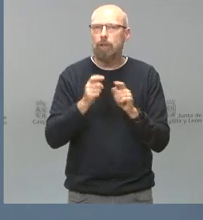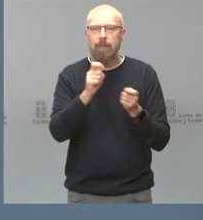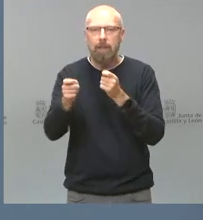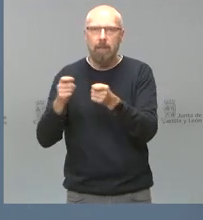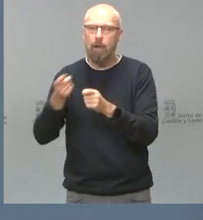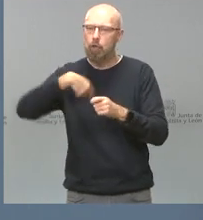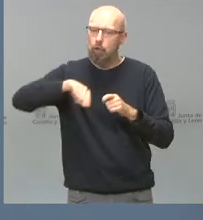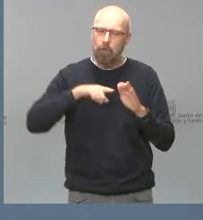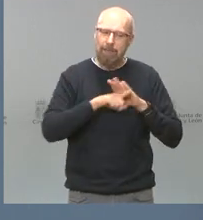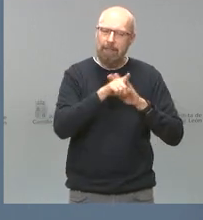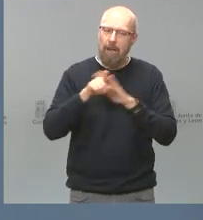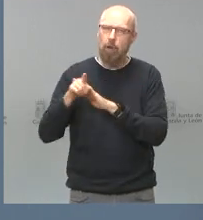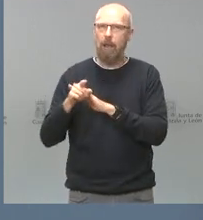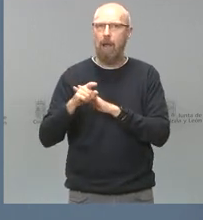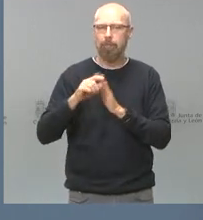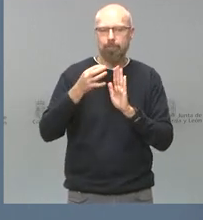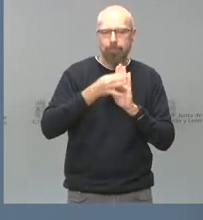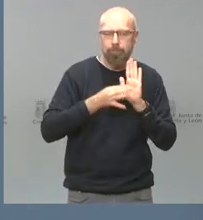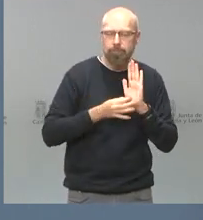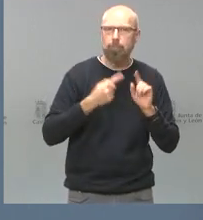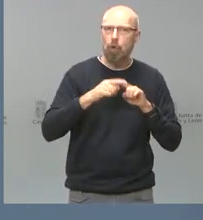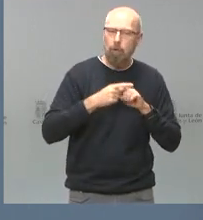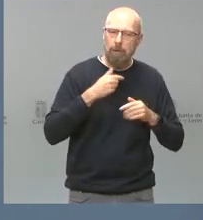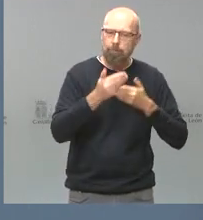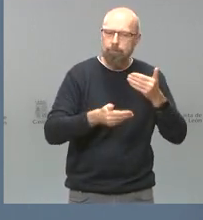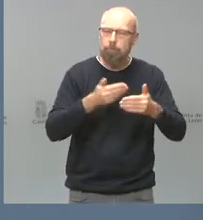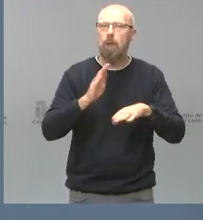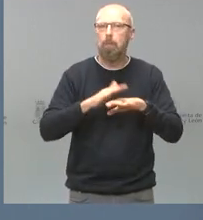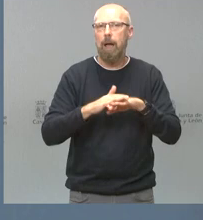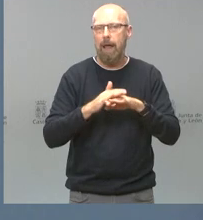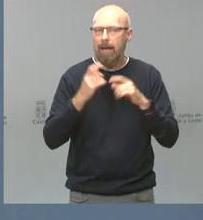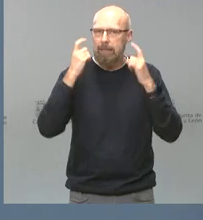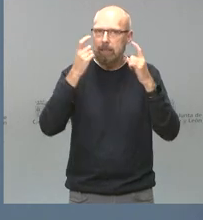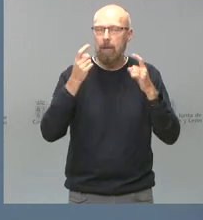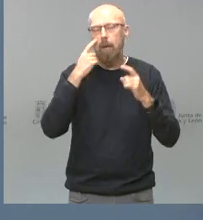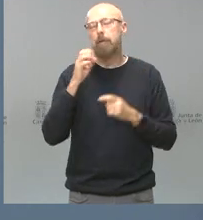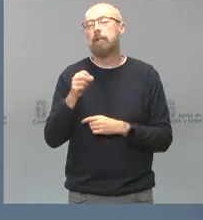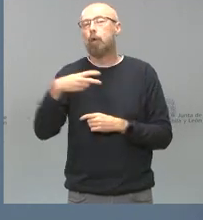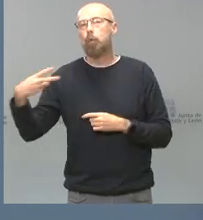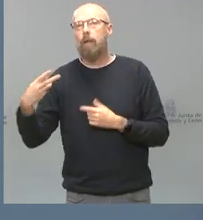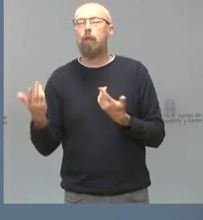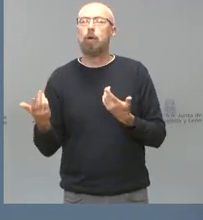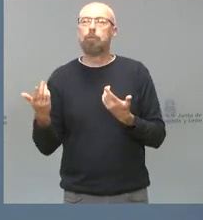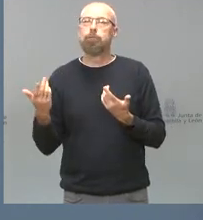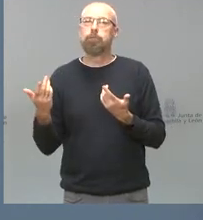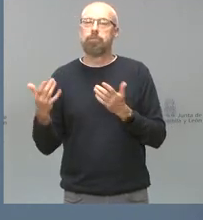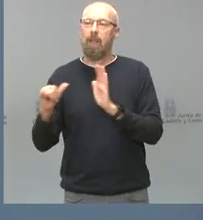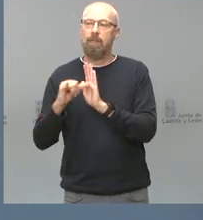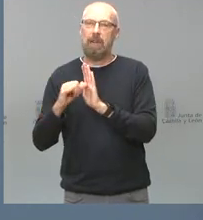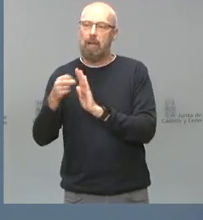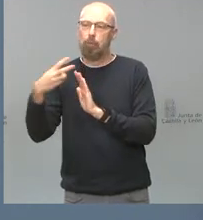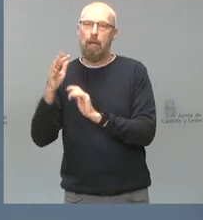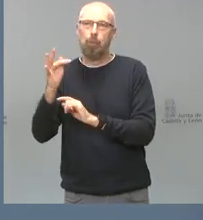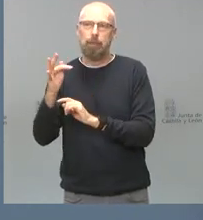dirección. Por tanto, son factores todos ellos en ese sentido. Es verdad que los resultados nunca se ven en el corto y en el medio